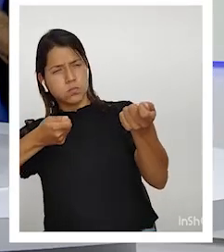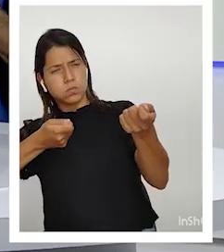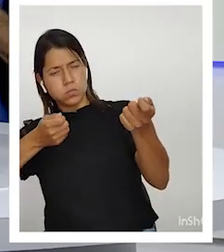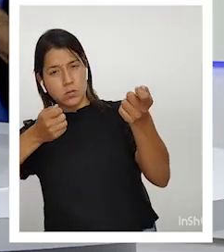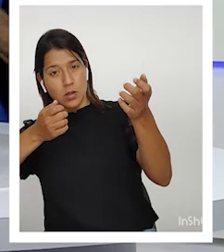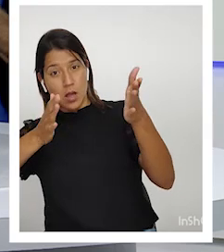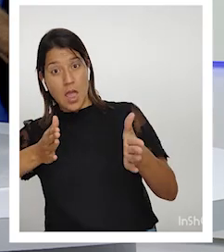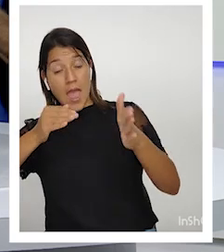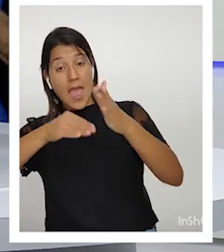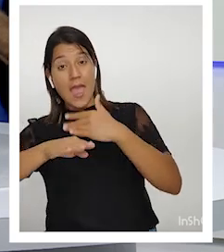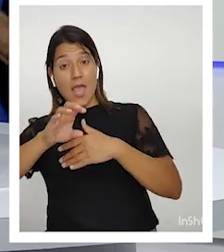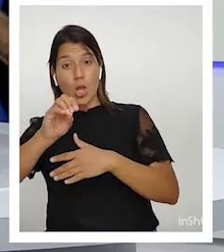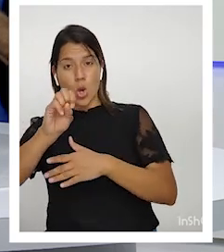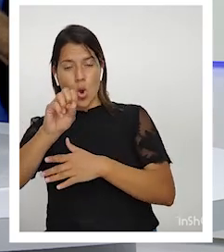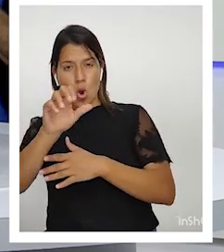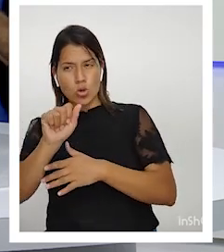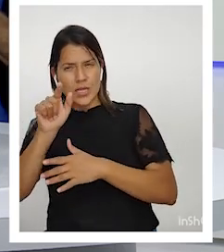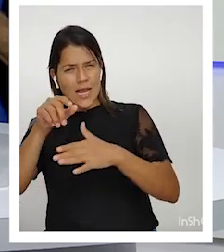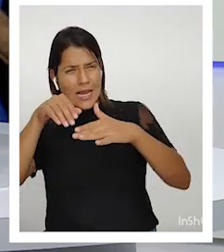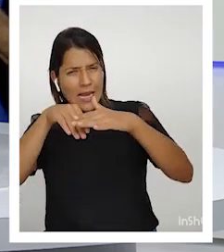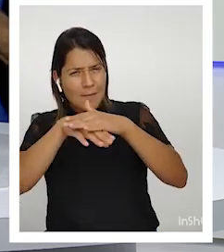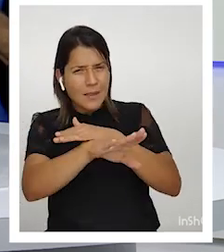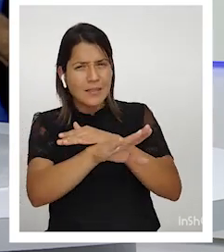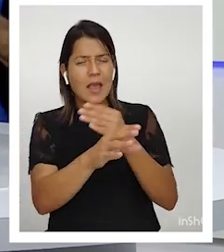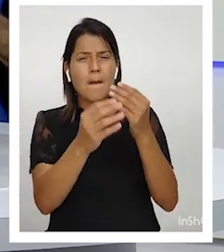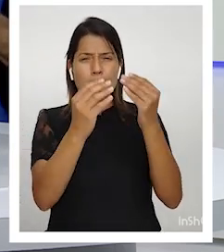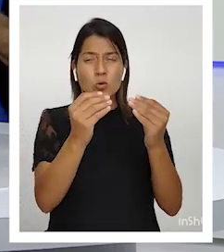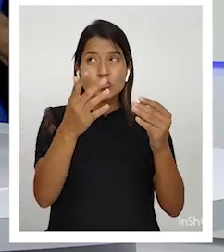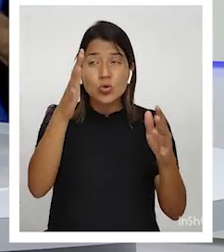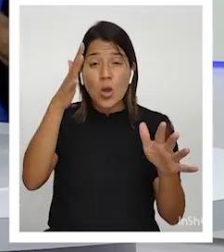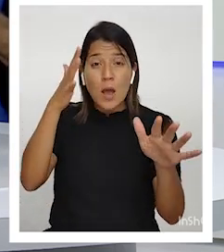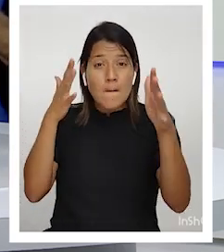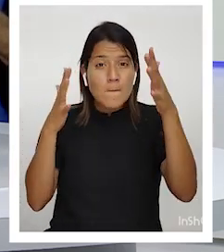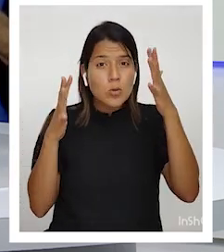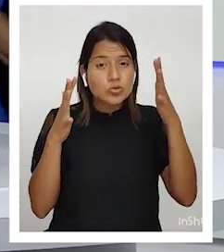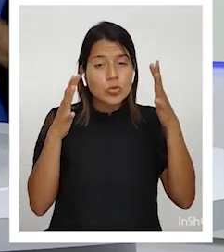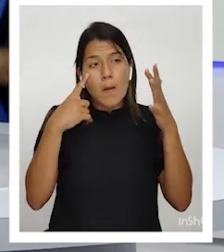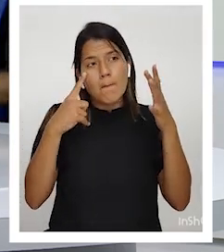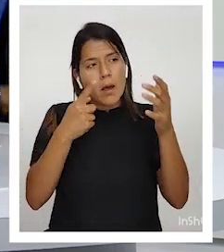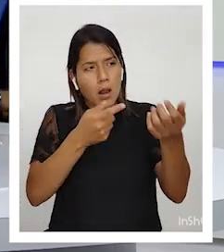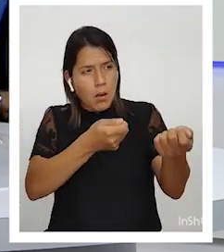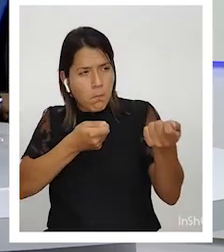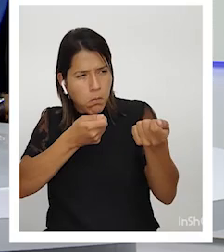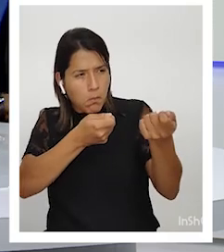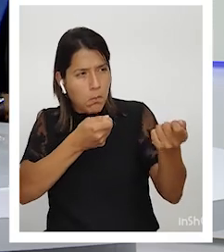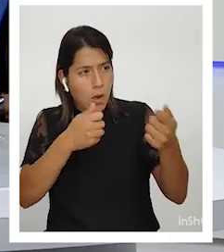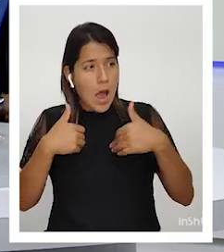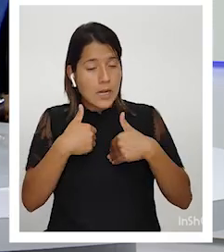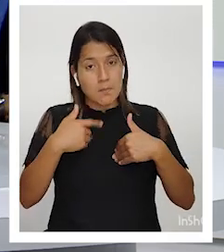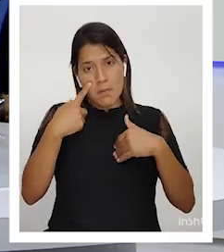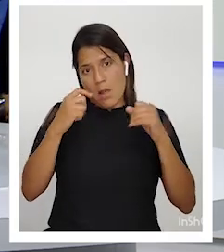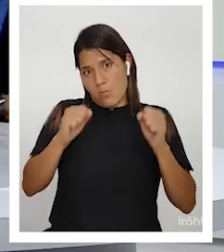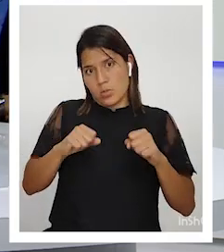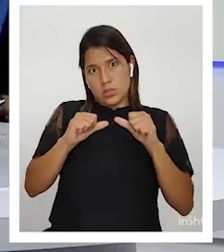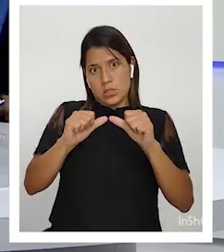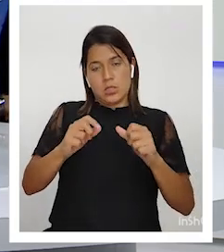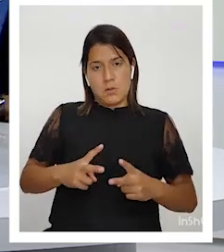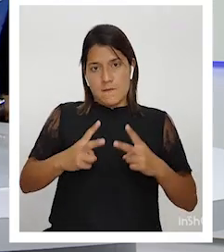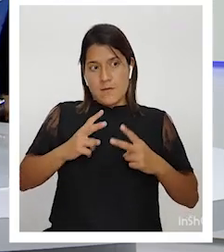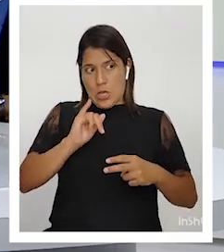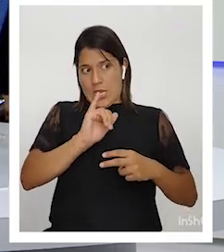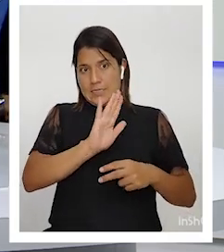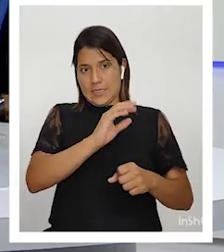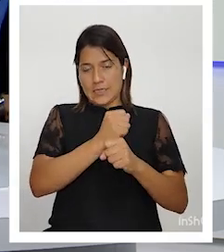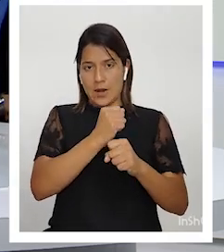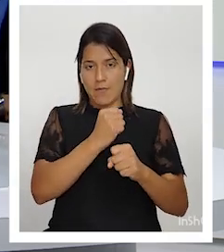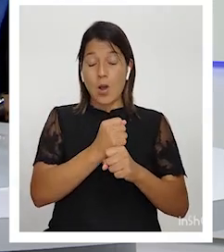de Osa que se metía constantemente a la reserva a matar animales para sobrevivir. Y